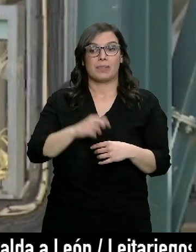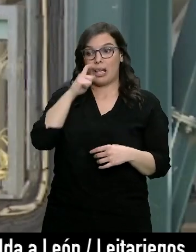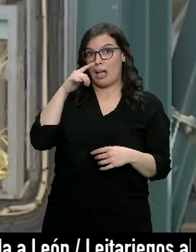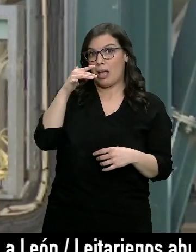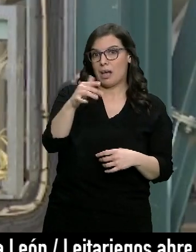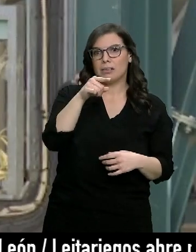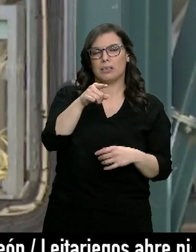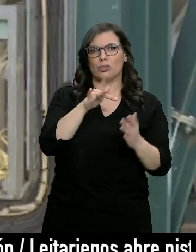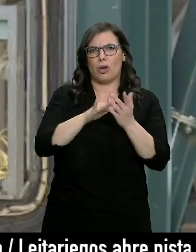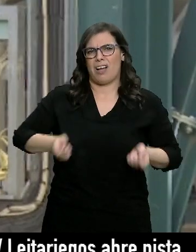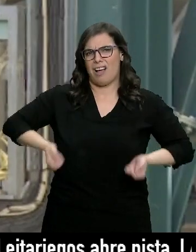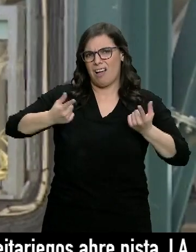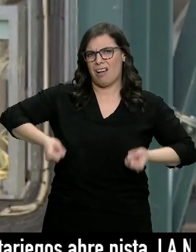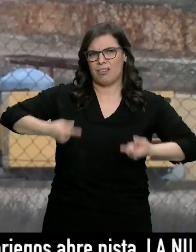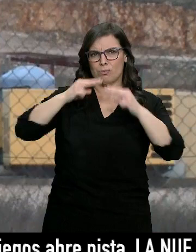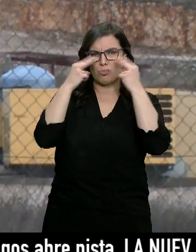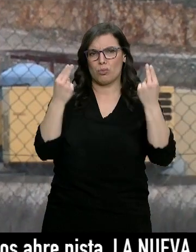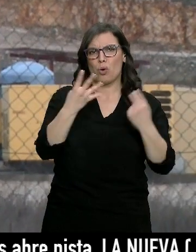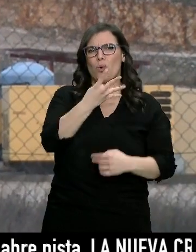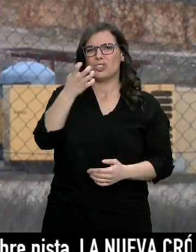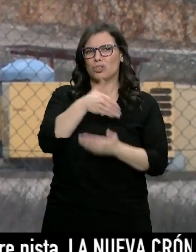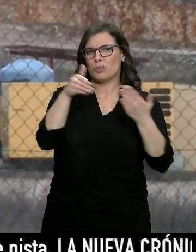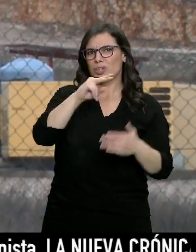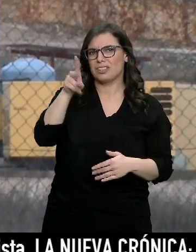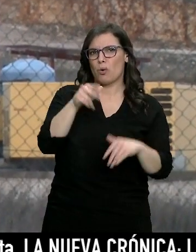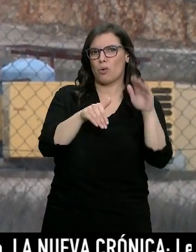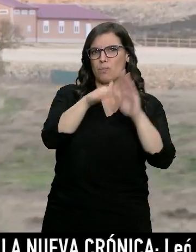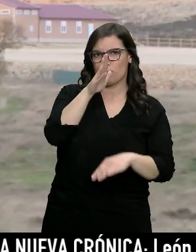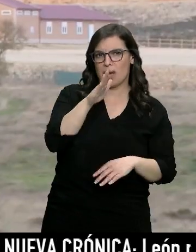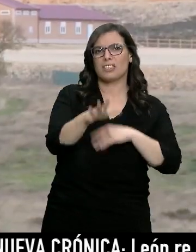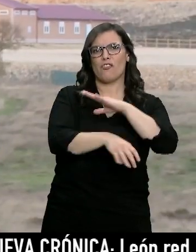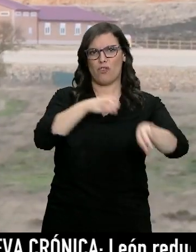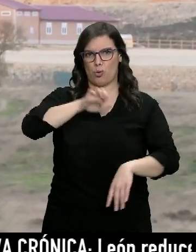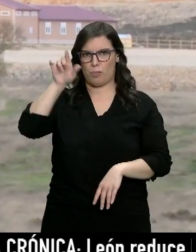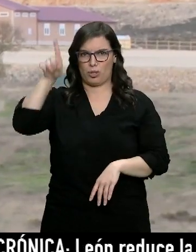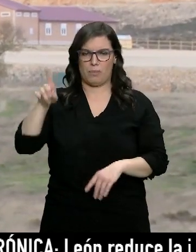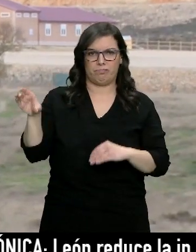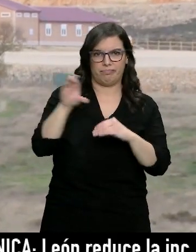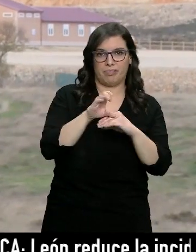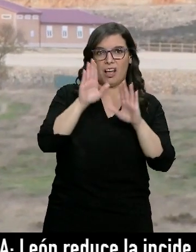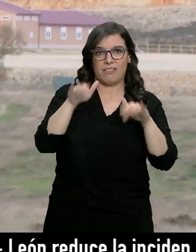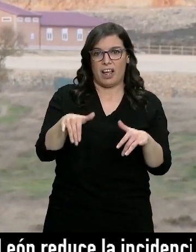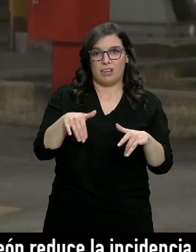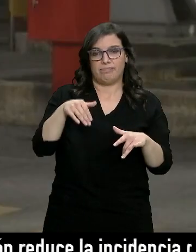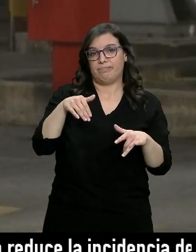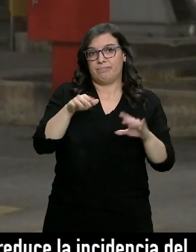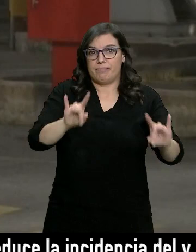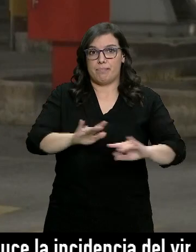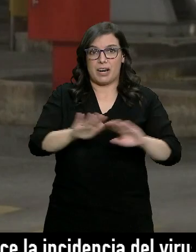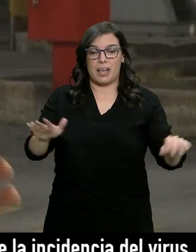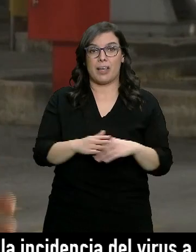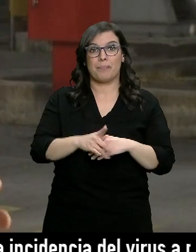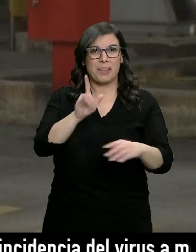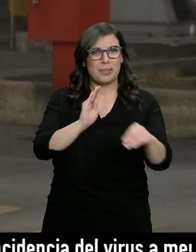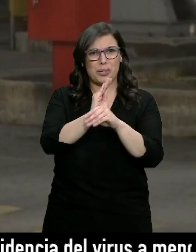un sumidero de dinero público. Más de 400 millones de euros, incluidos fondos europeos, que han acabado enterrados. Esas inversiones